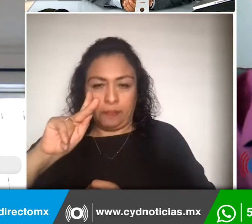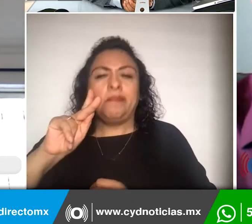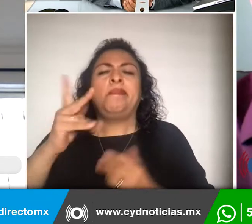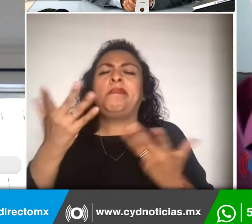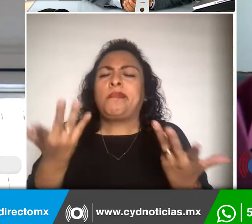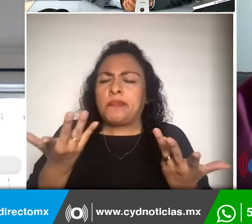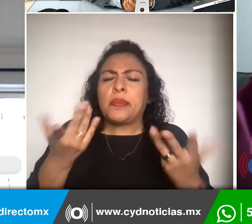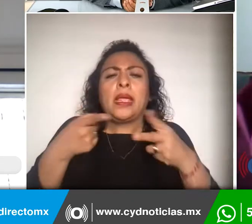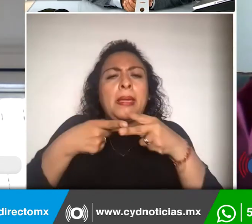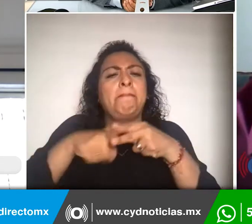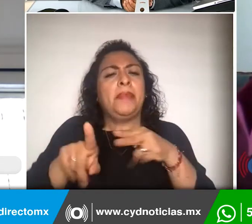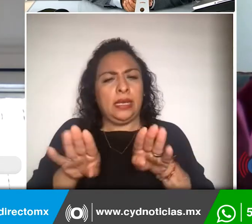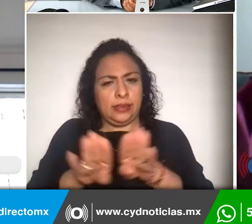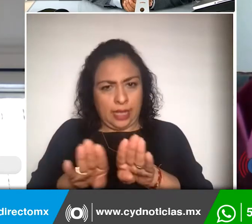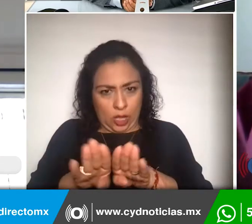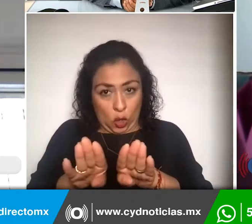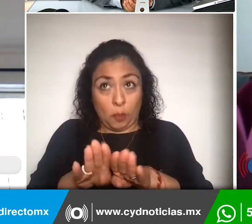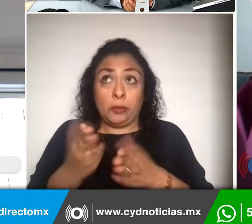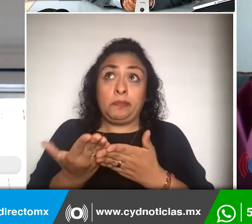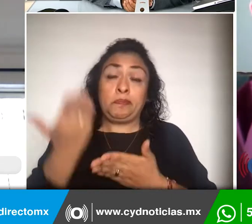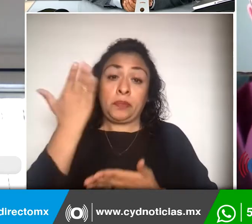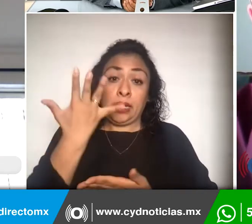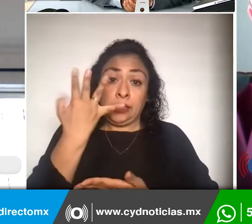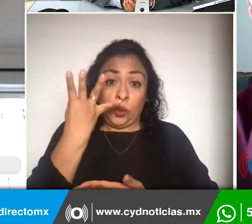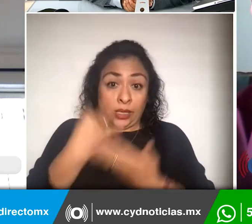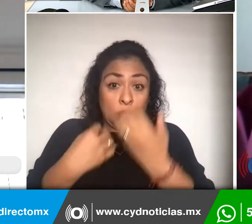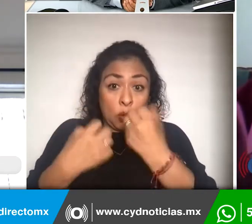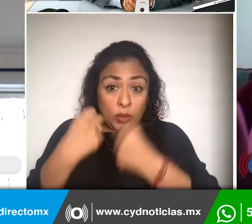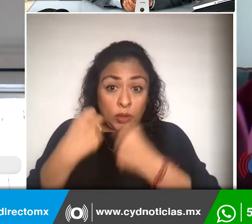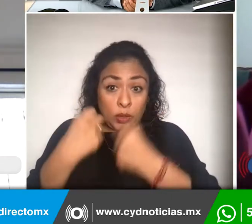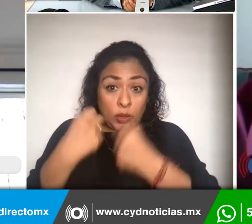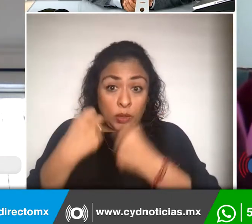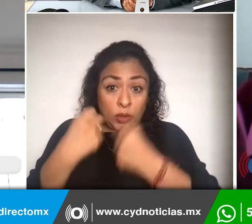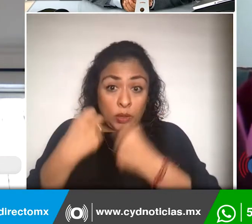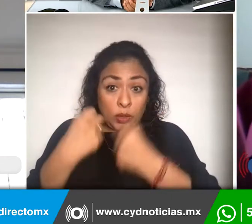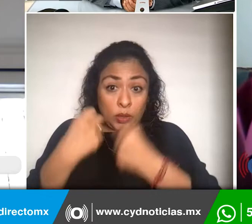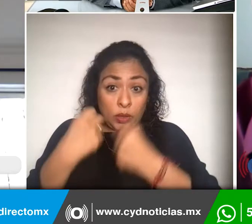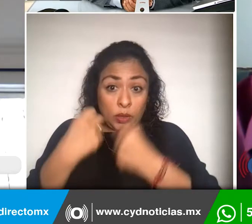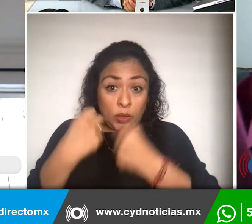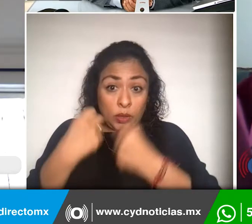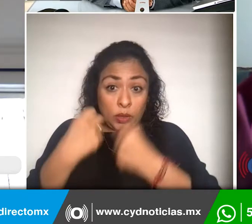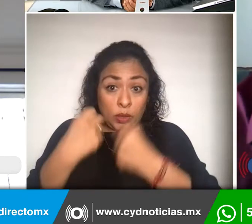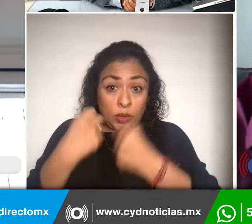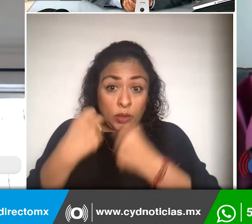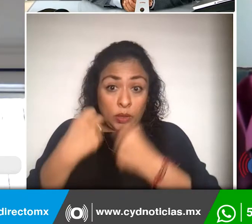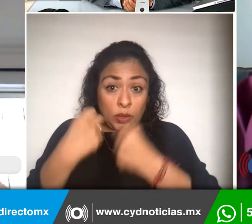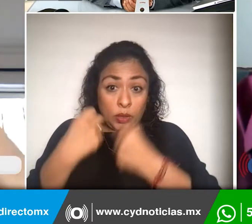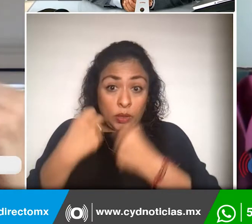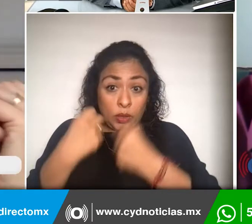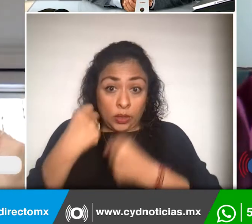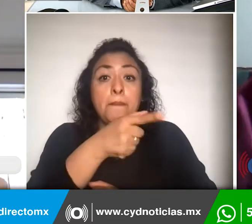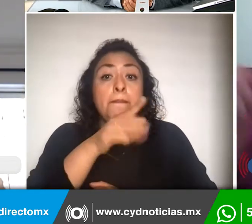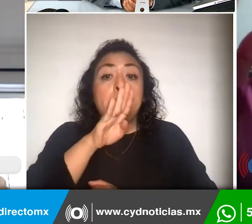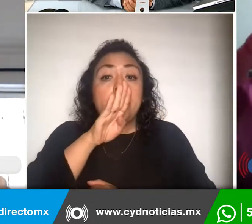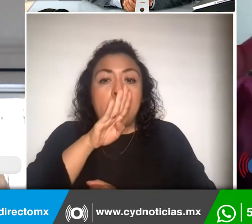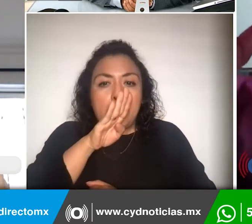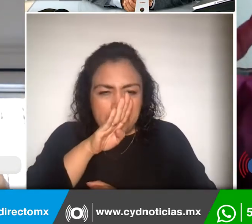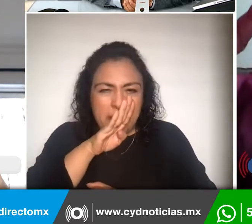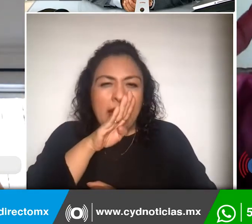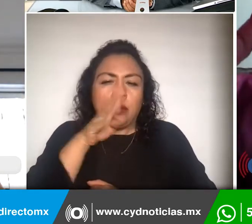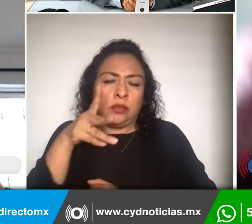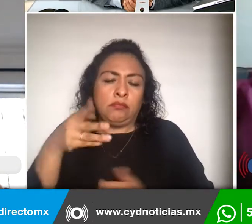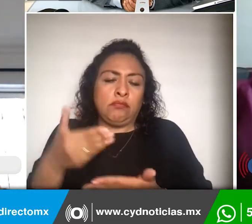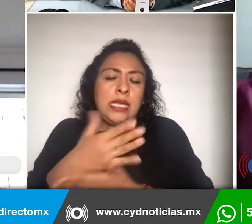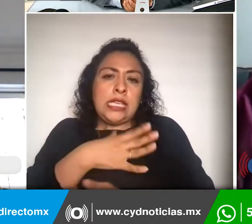surge el IPLIAP? Pues bueno, ya hace 54 años, en 1967, la madre de un niño sordo y un grupo de